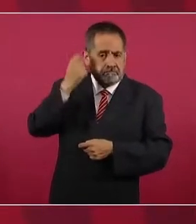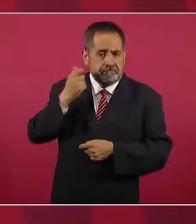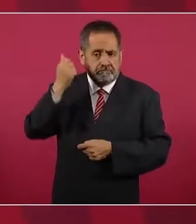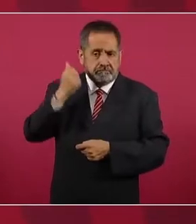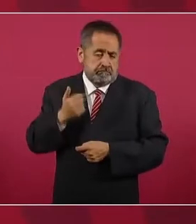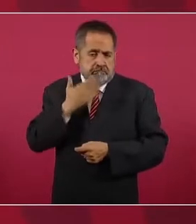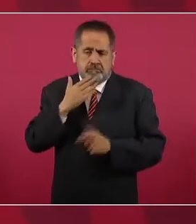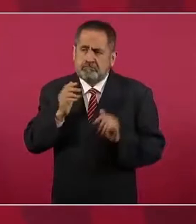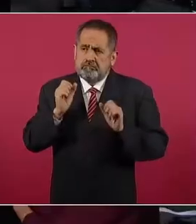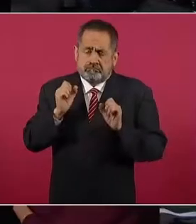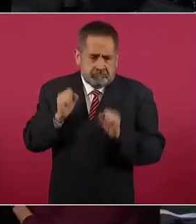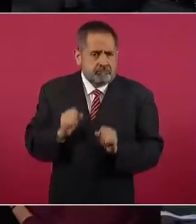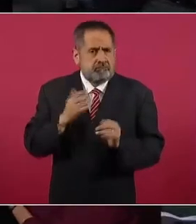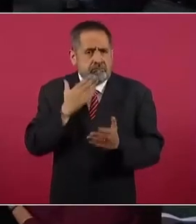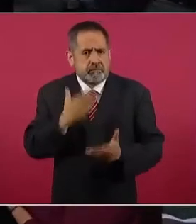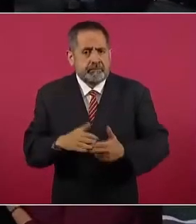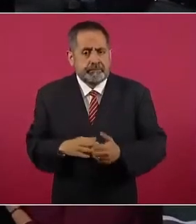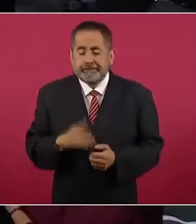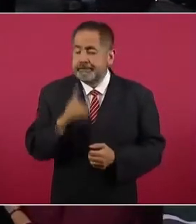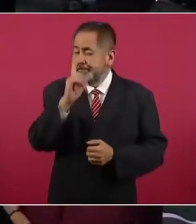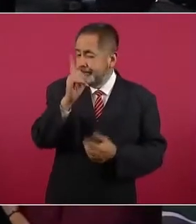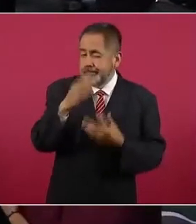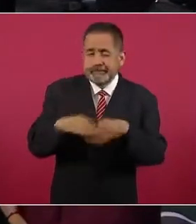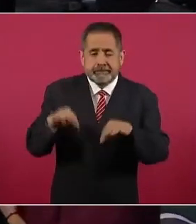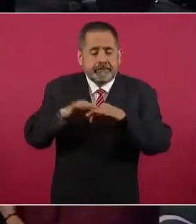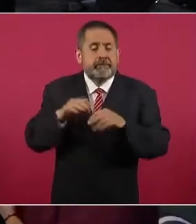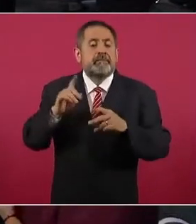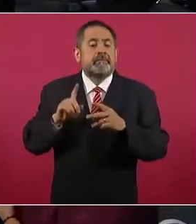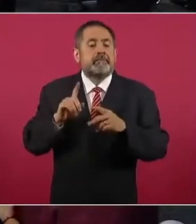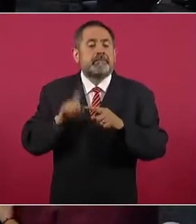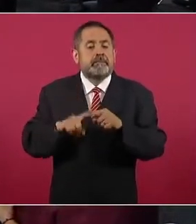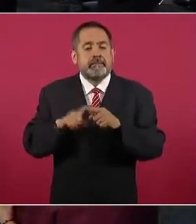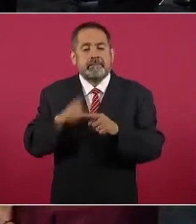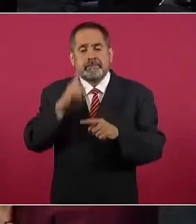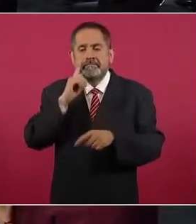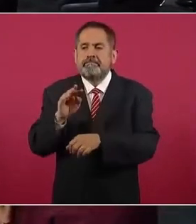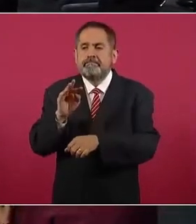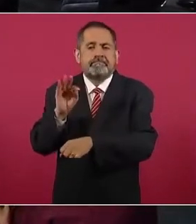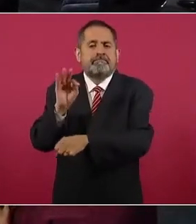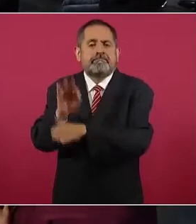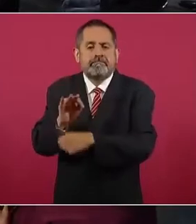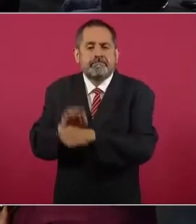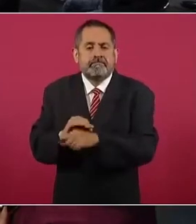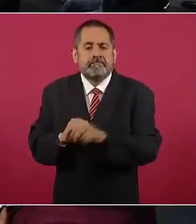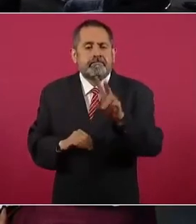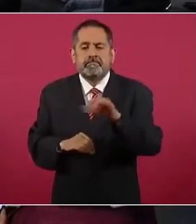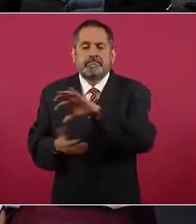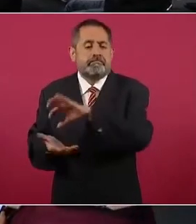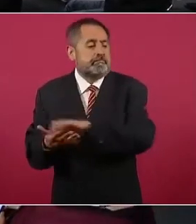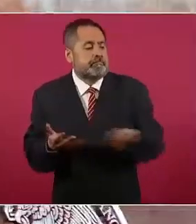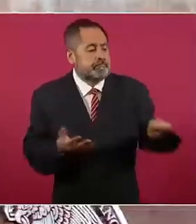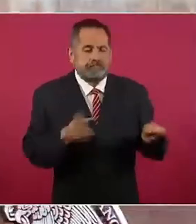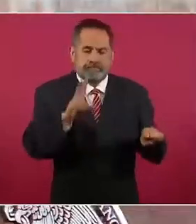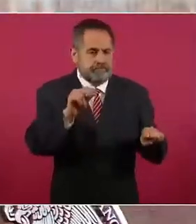es para proteger. Es que